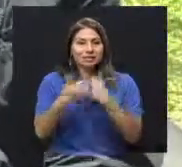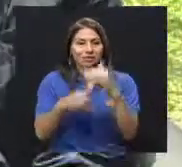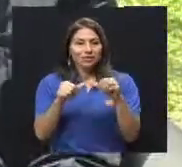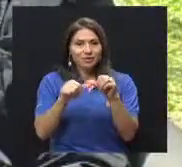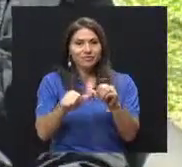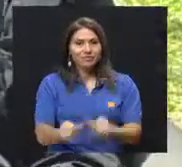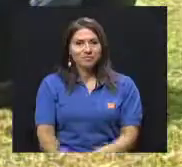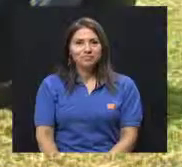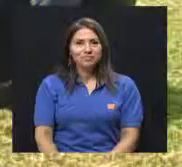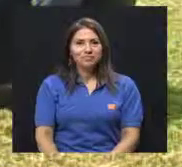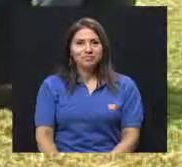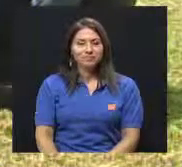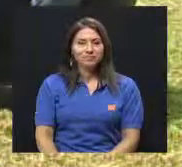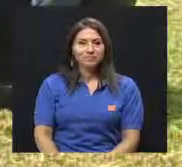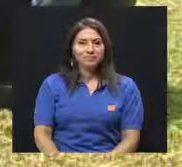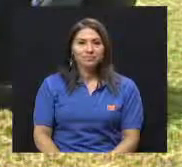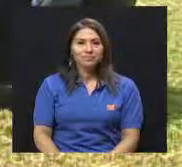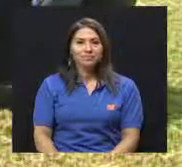enfermedad. Ya volvemos.